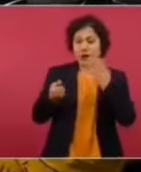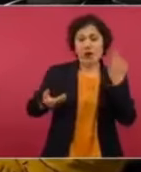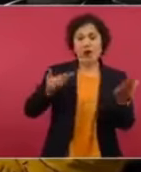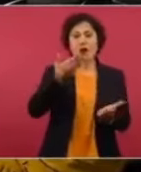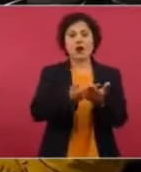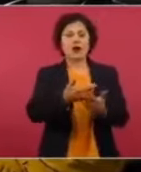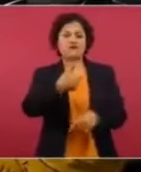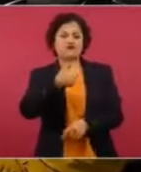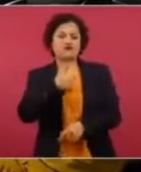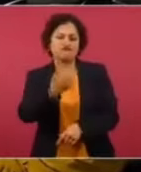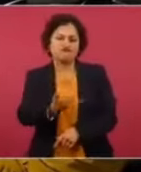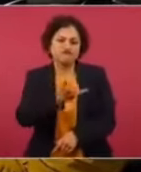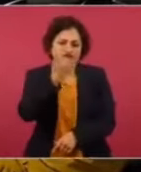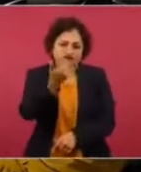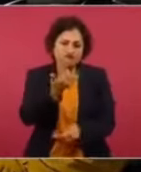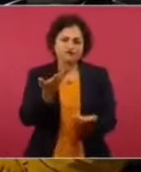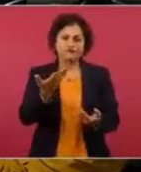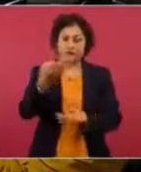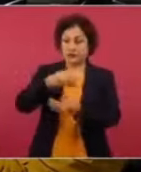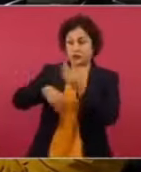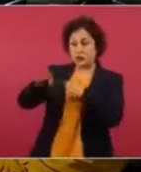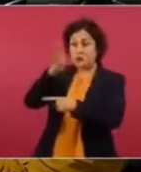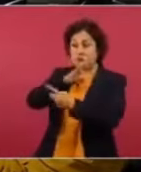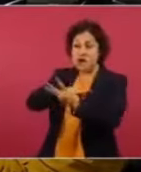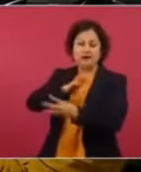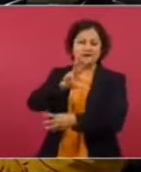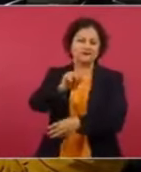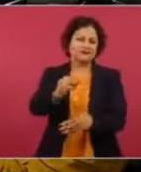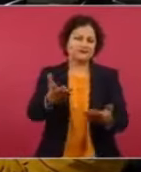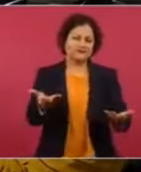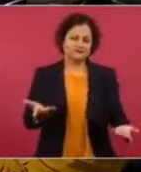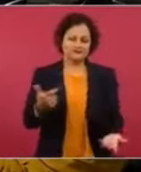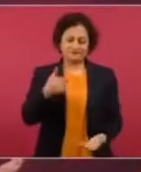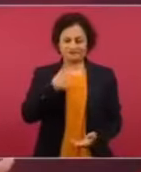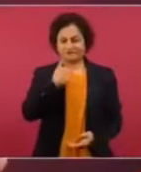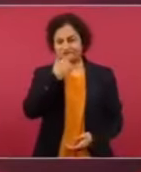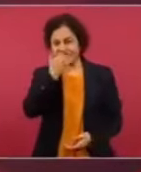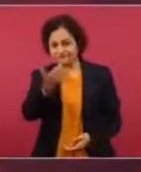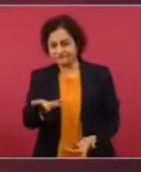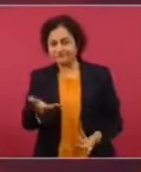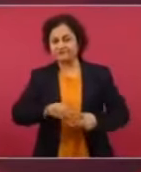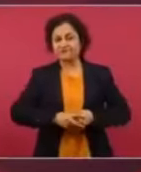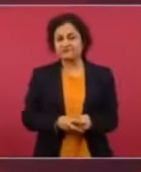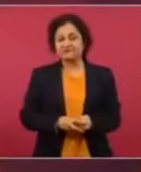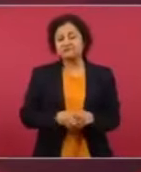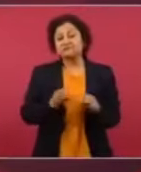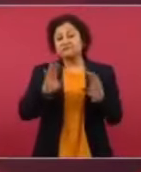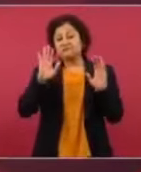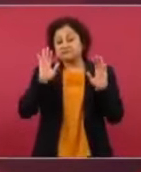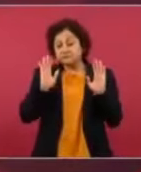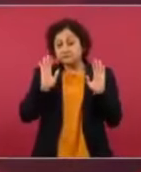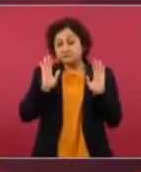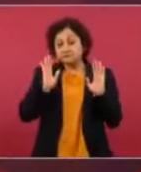desde luego, pero qué tal que tenga mejor suerte,